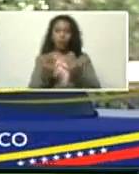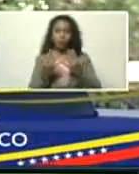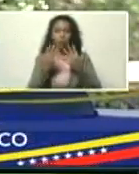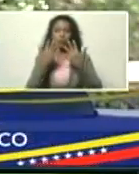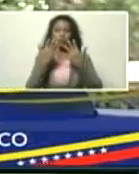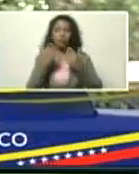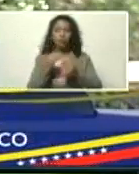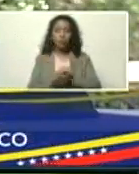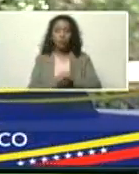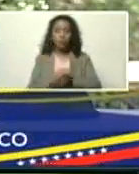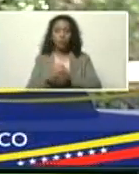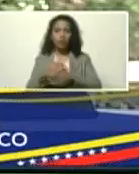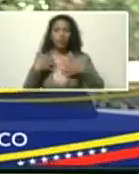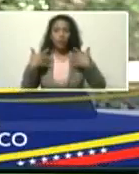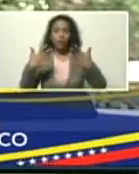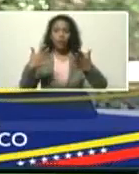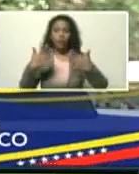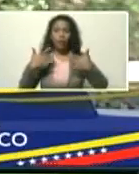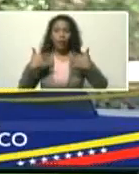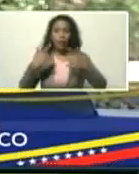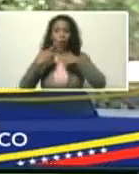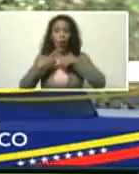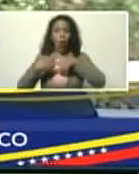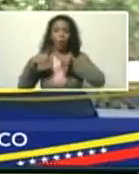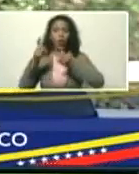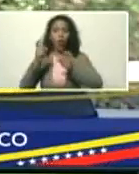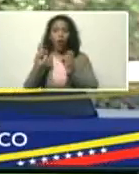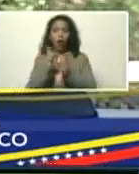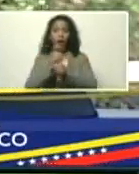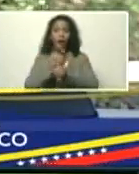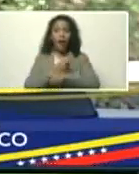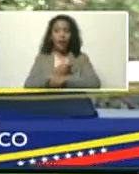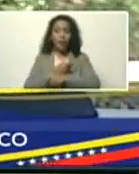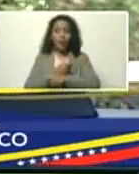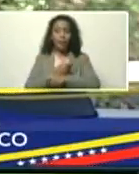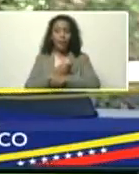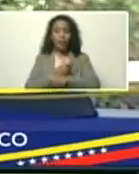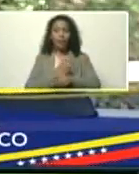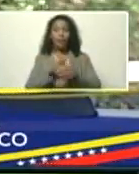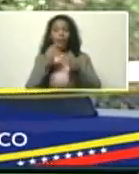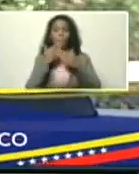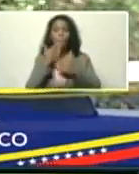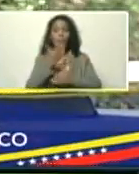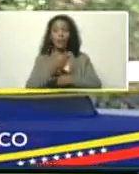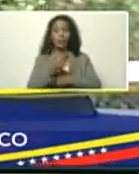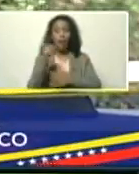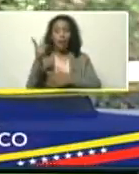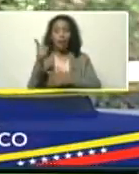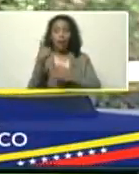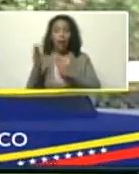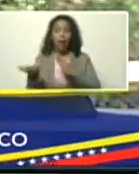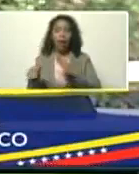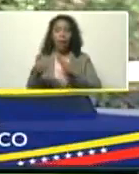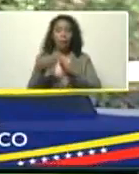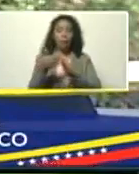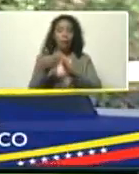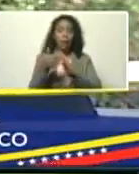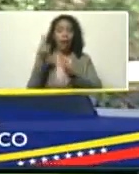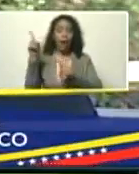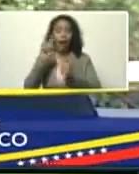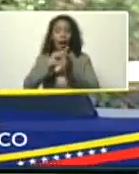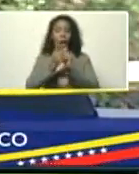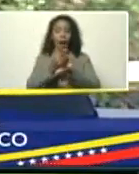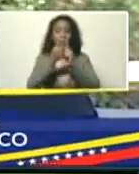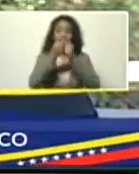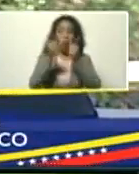carbono, CO2, y de otros gases de efecto inmunológico, invernadero, permitiría limitar, el cambio